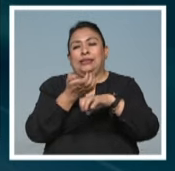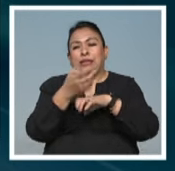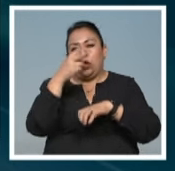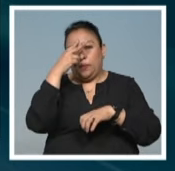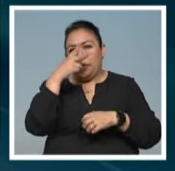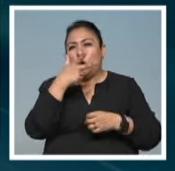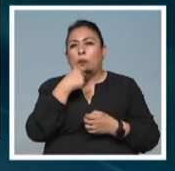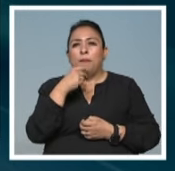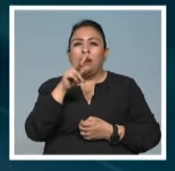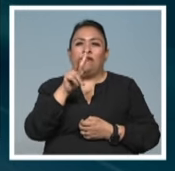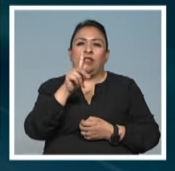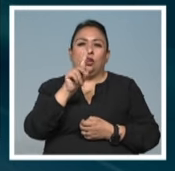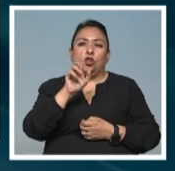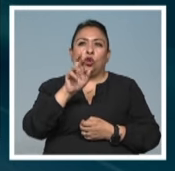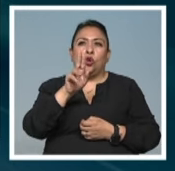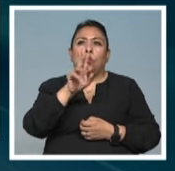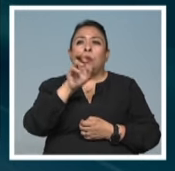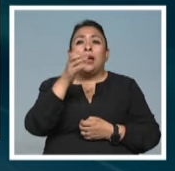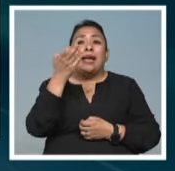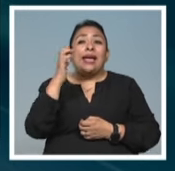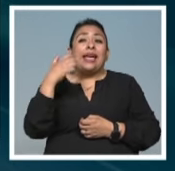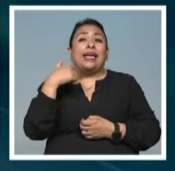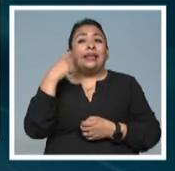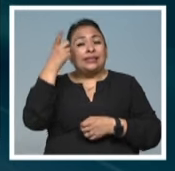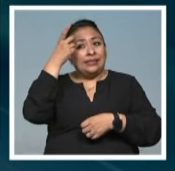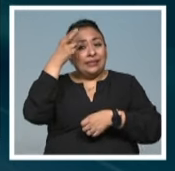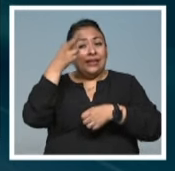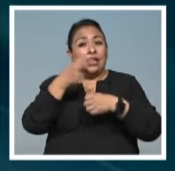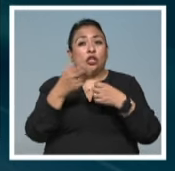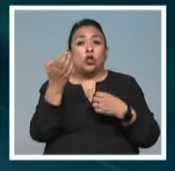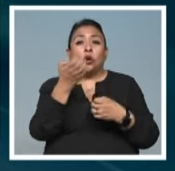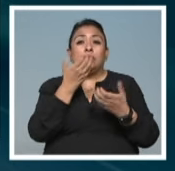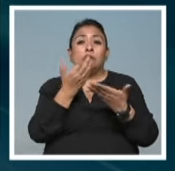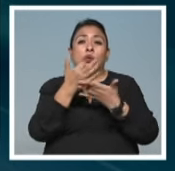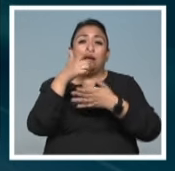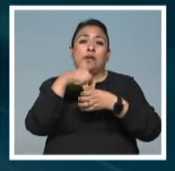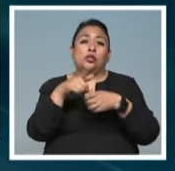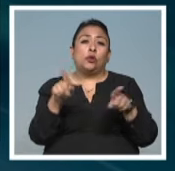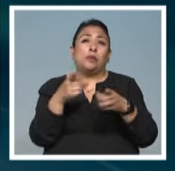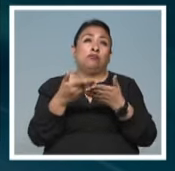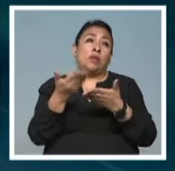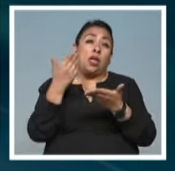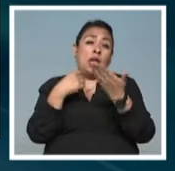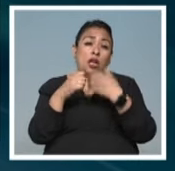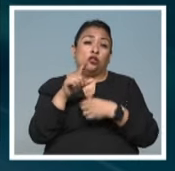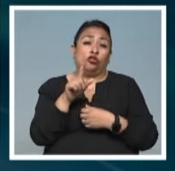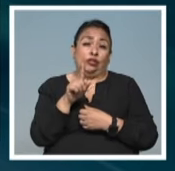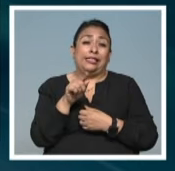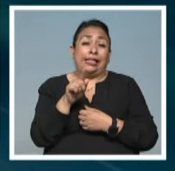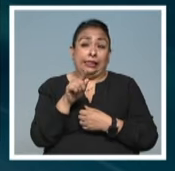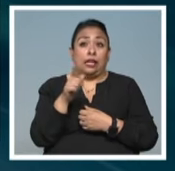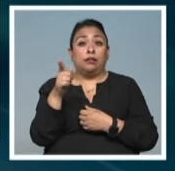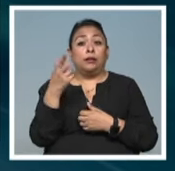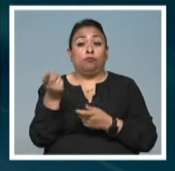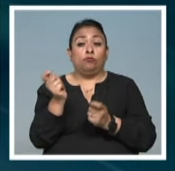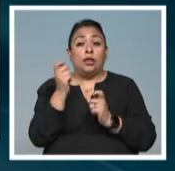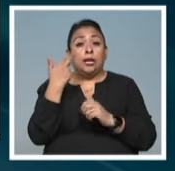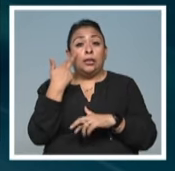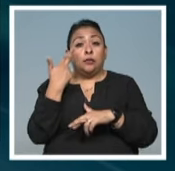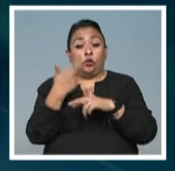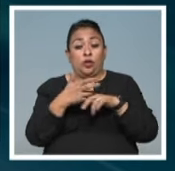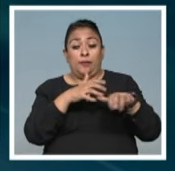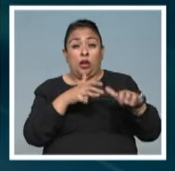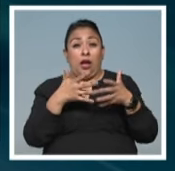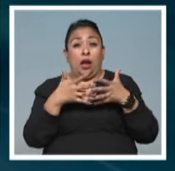Urbana Velasco, quien fuera director del Conservatorio Nacional de Música en los años 70 y titular del órgano